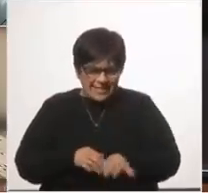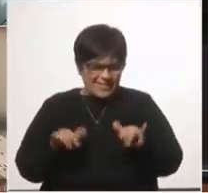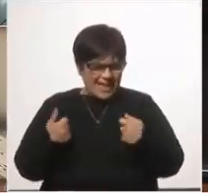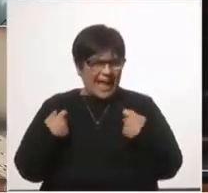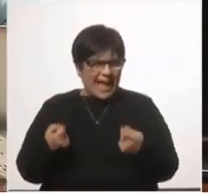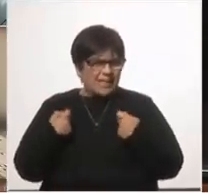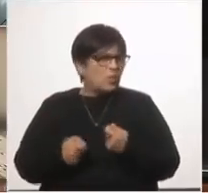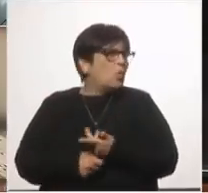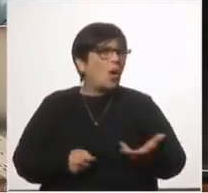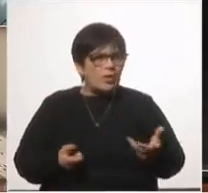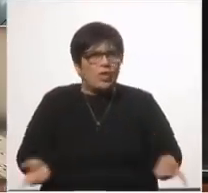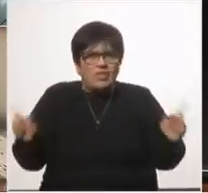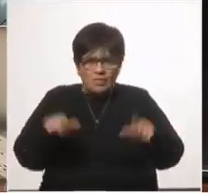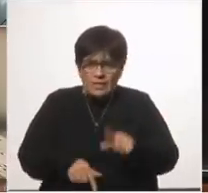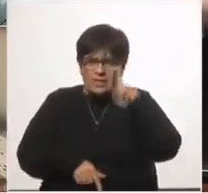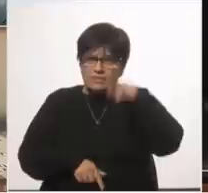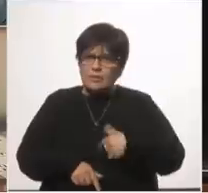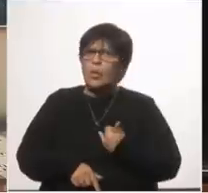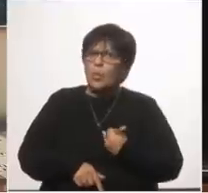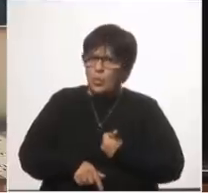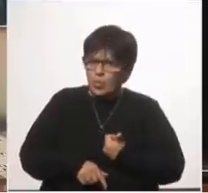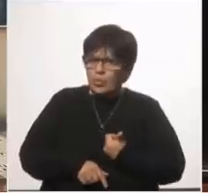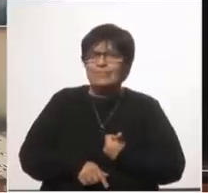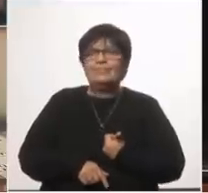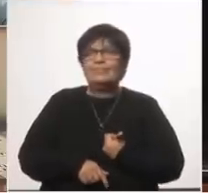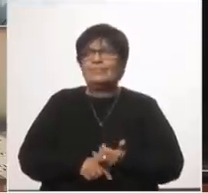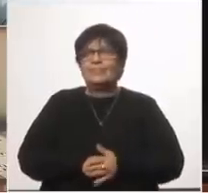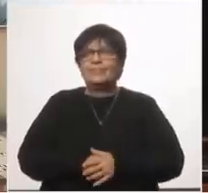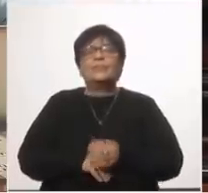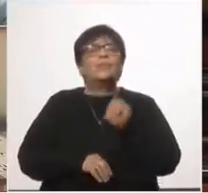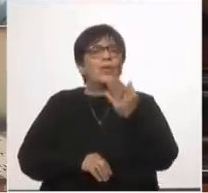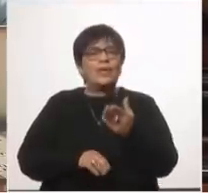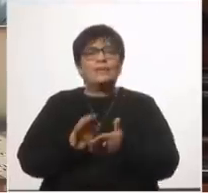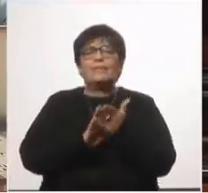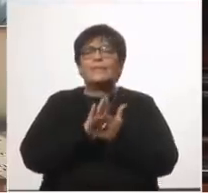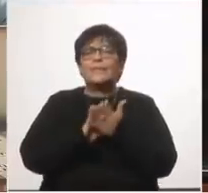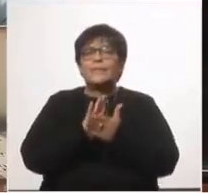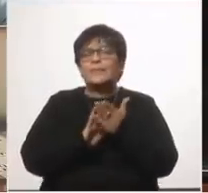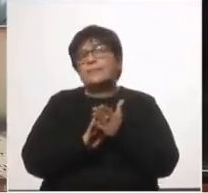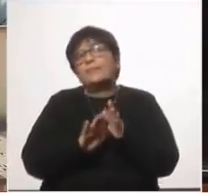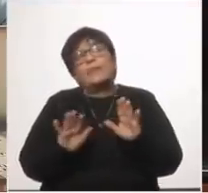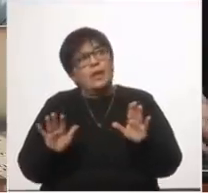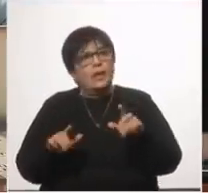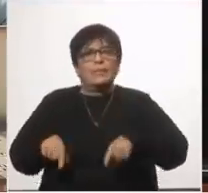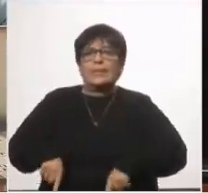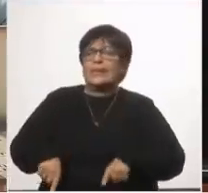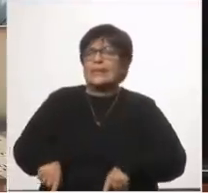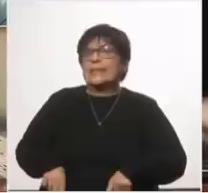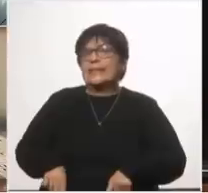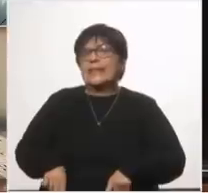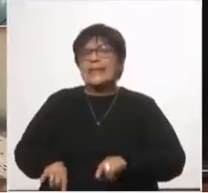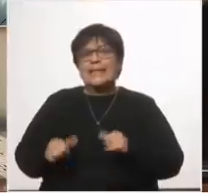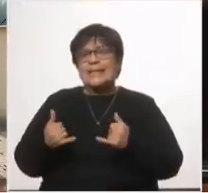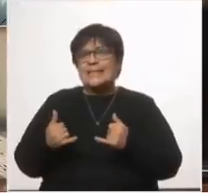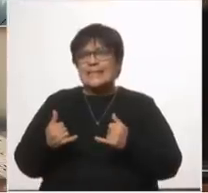sistema sanitario para recuperar esto porque nos dirá nos dirá la ministra aunque ya